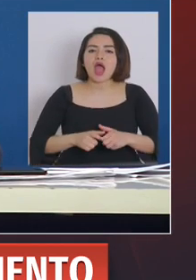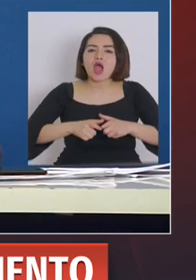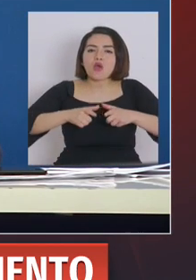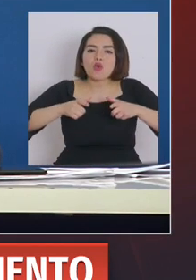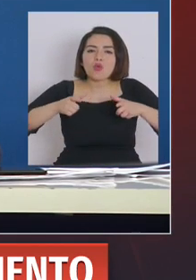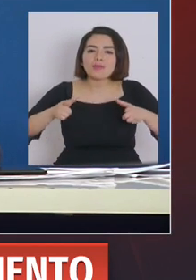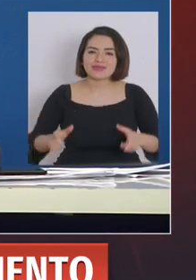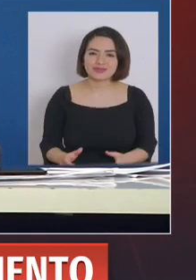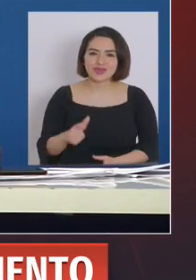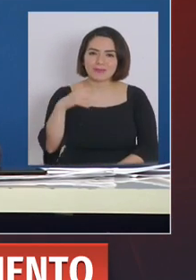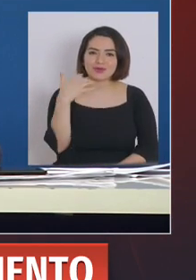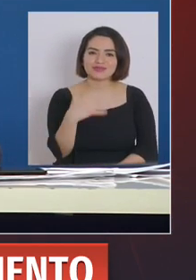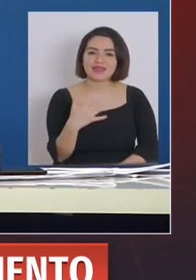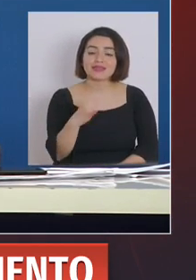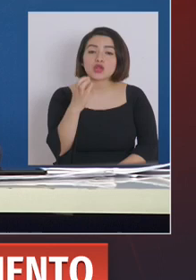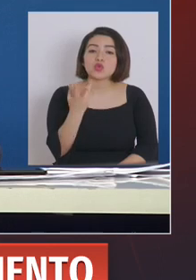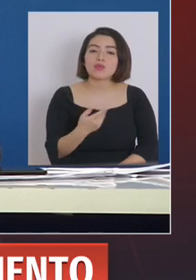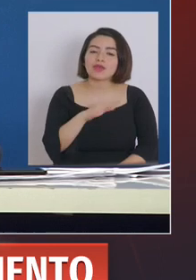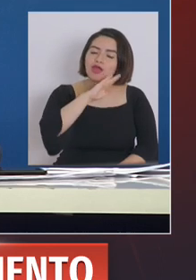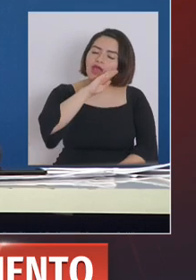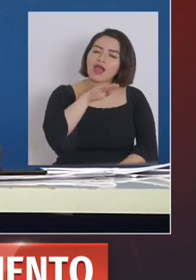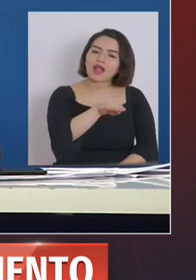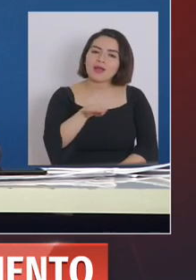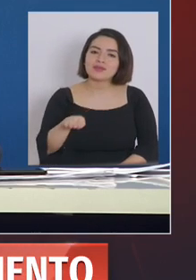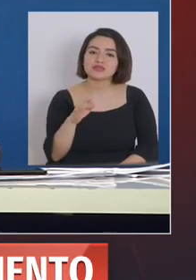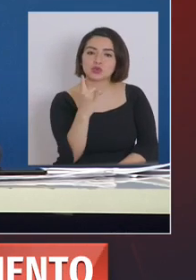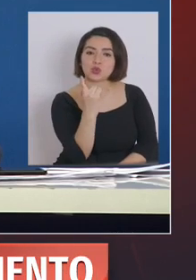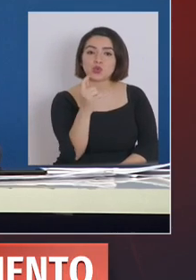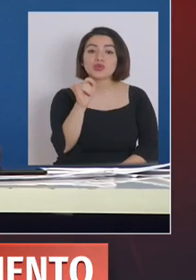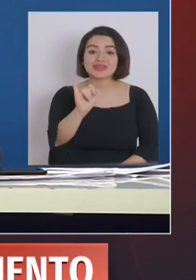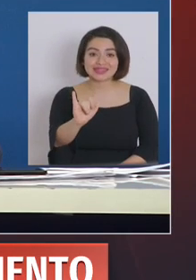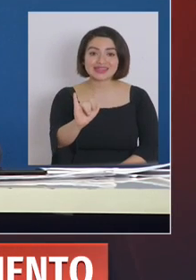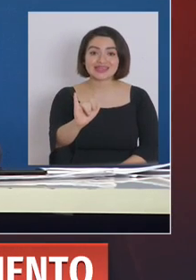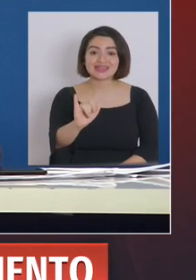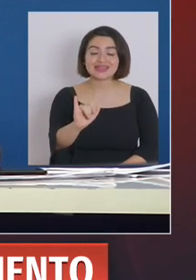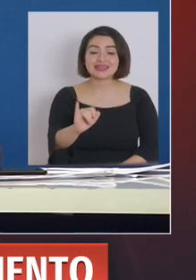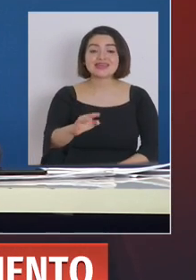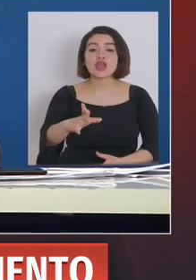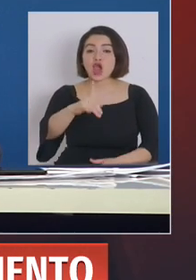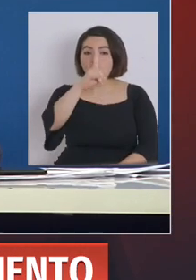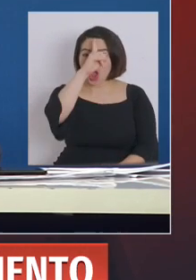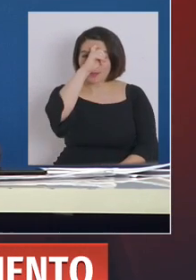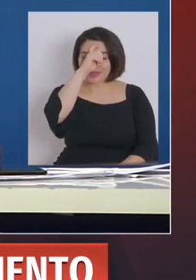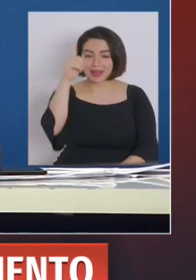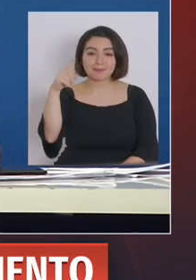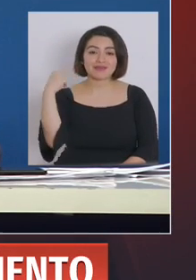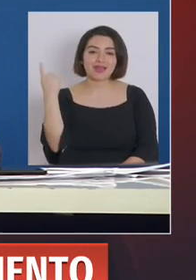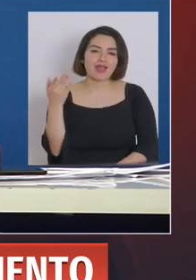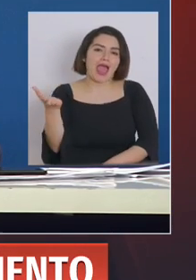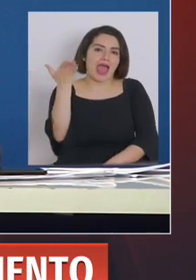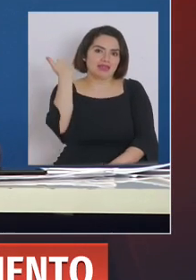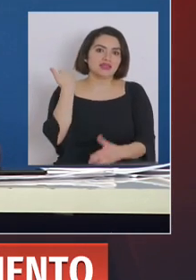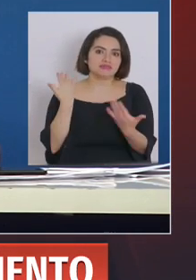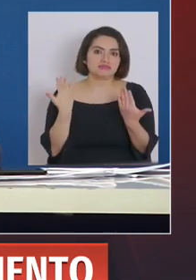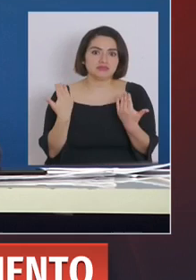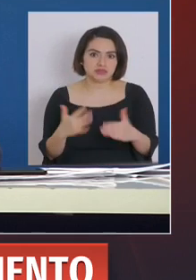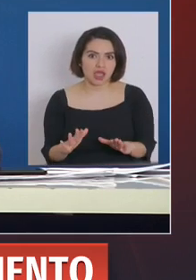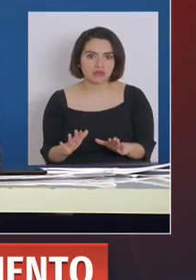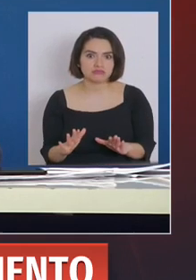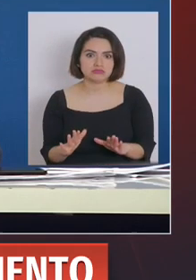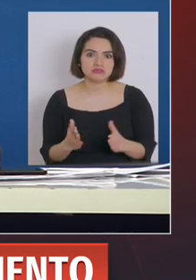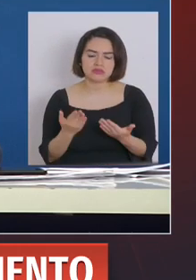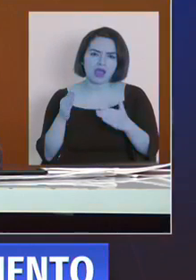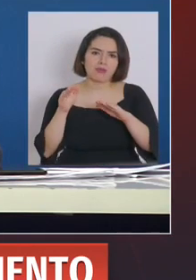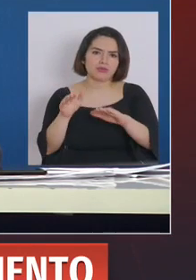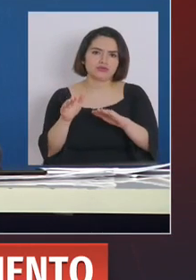importante en el número de camas UCI, también, que aportan las clínicas y que las aportaron en el pasado en forma muy